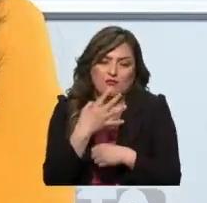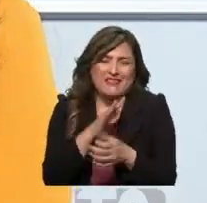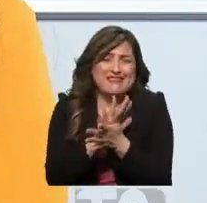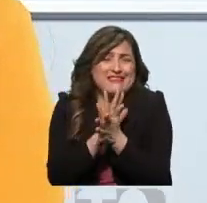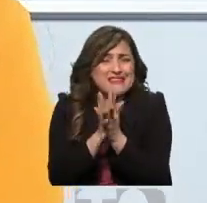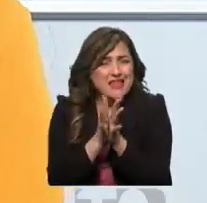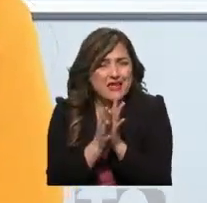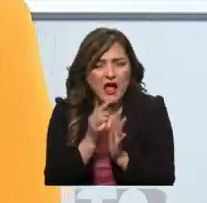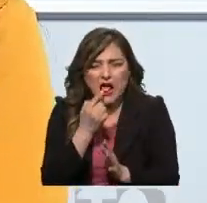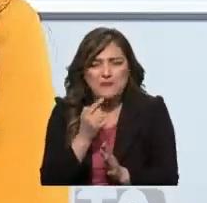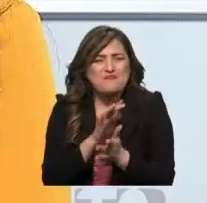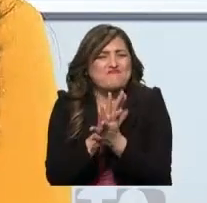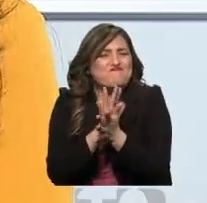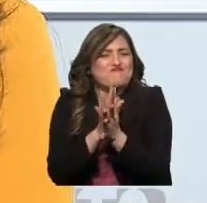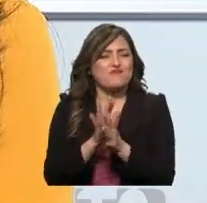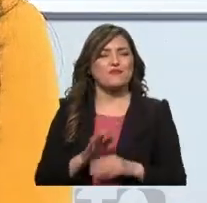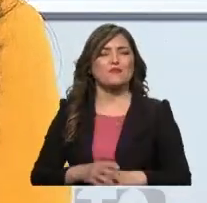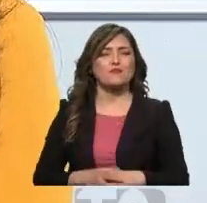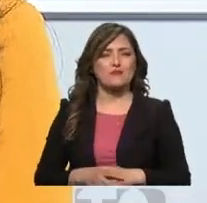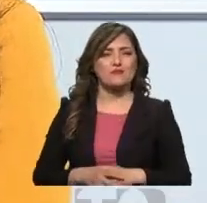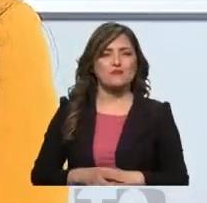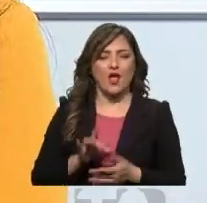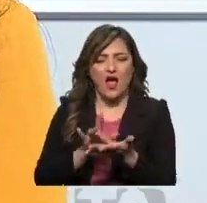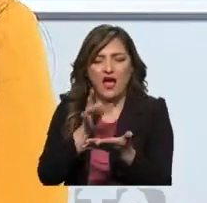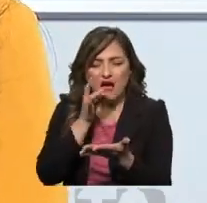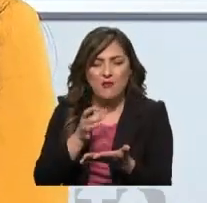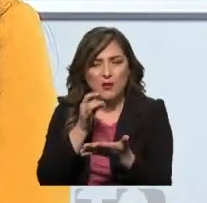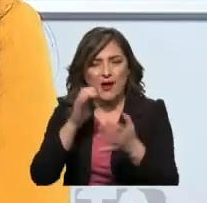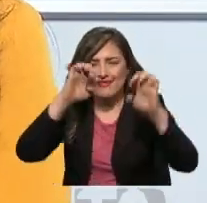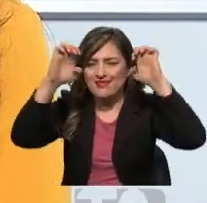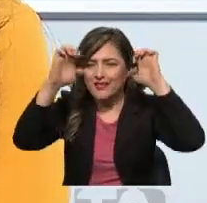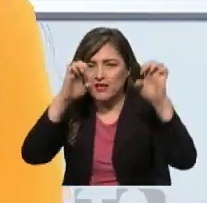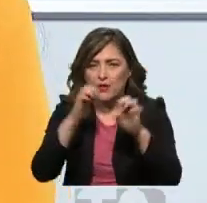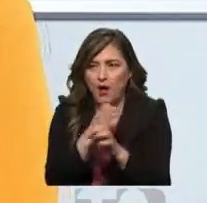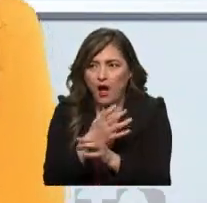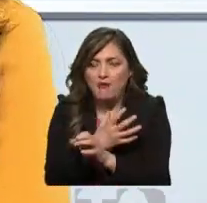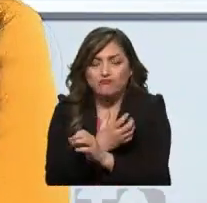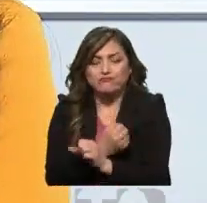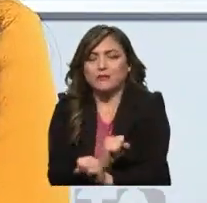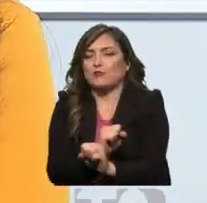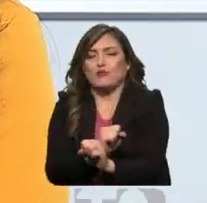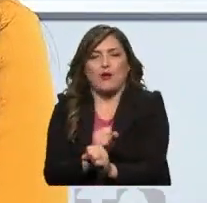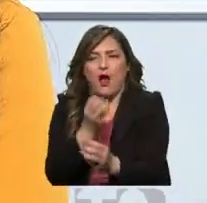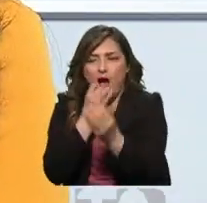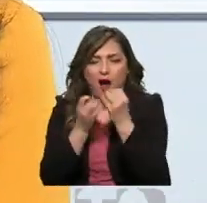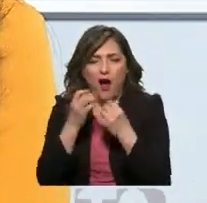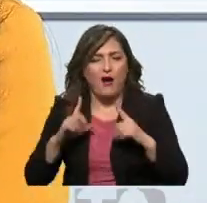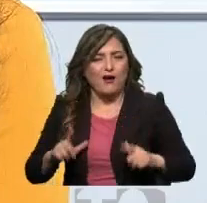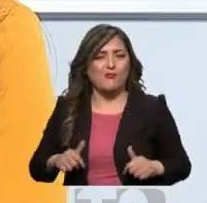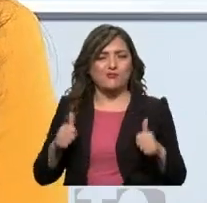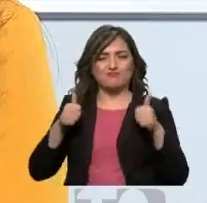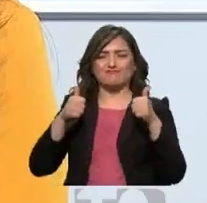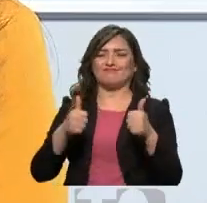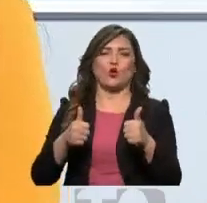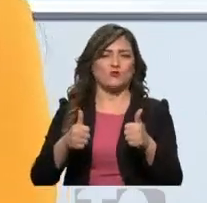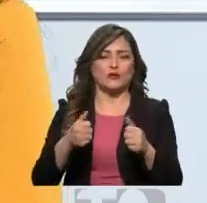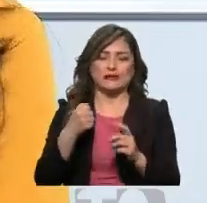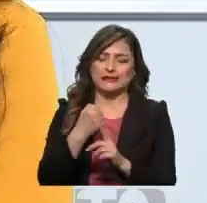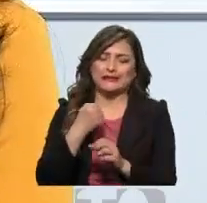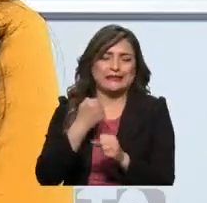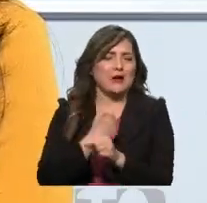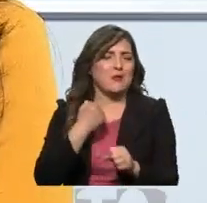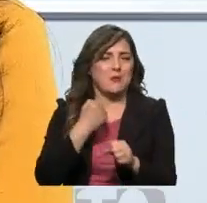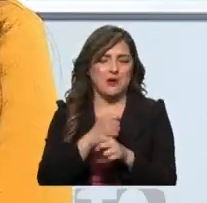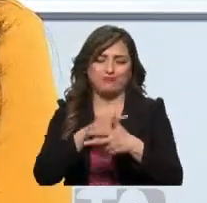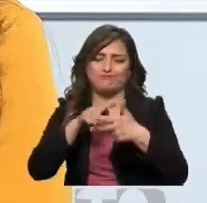Prevenir realmente no hay una una medicación o una estrategia como tal, más bien lo que debemos ser encaminar a prevenir la enfermedad con las